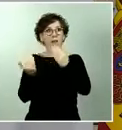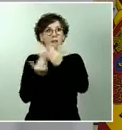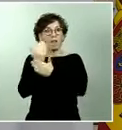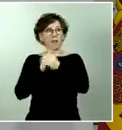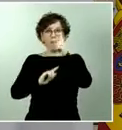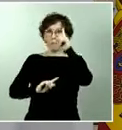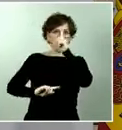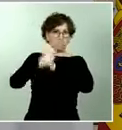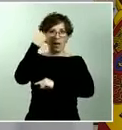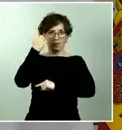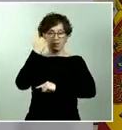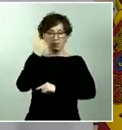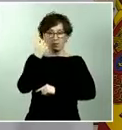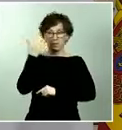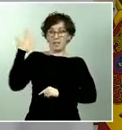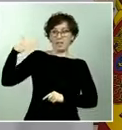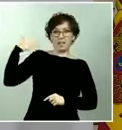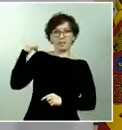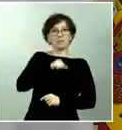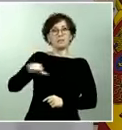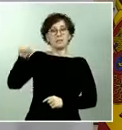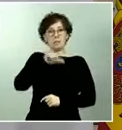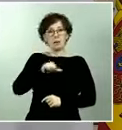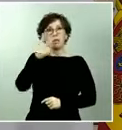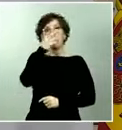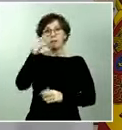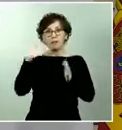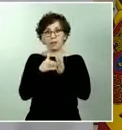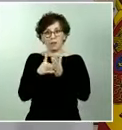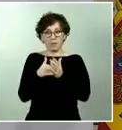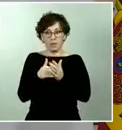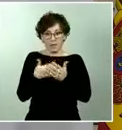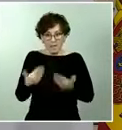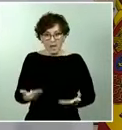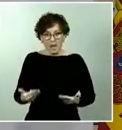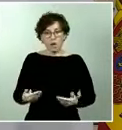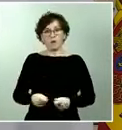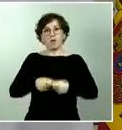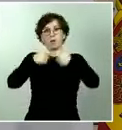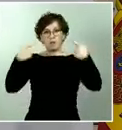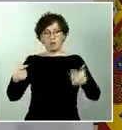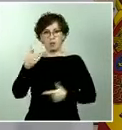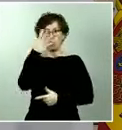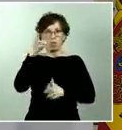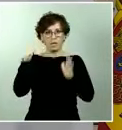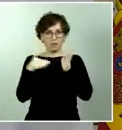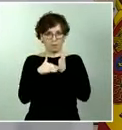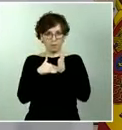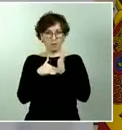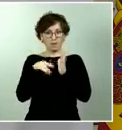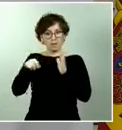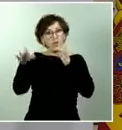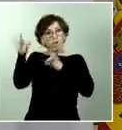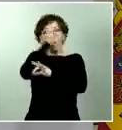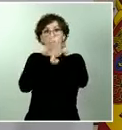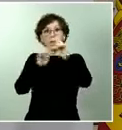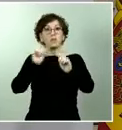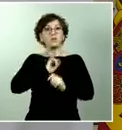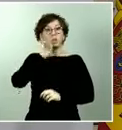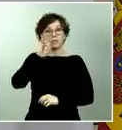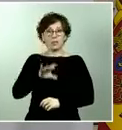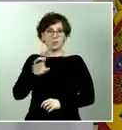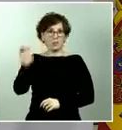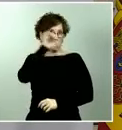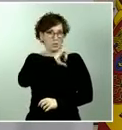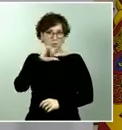hace unas semanas que ahora ha ascendido a más de 40.000 estos datos son facilitados por las comunidades autónomas y el gobierno en cuanto dispone de ellos nos da a